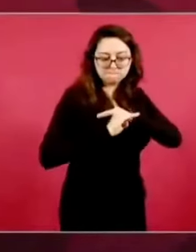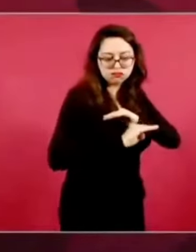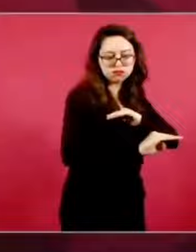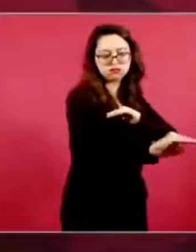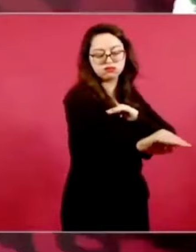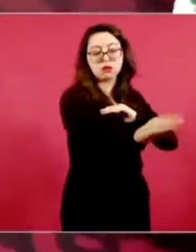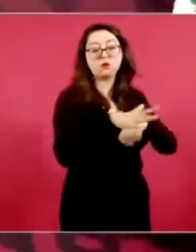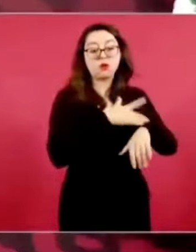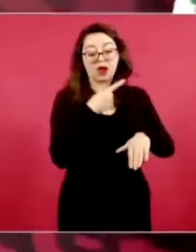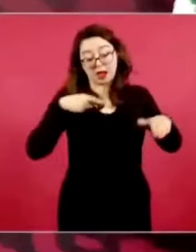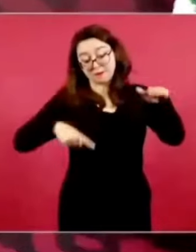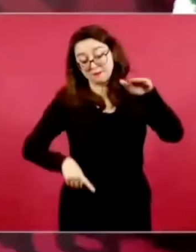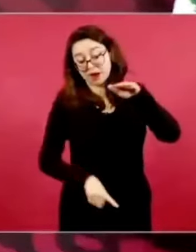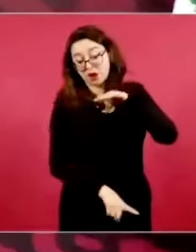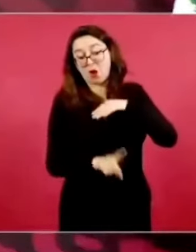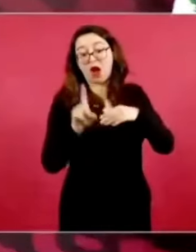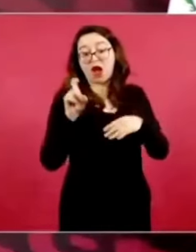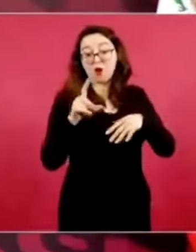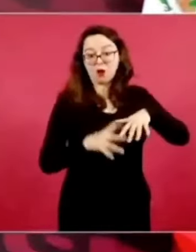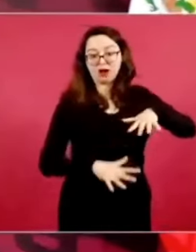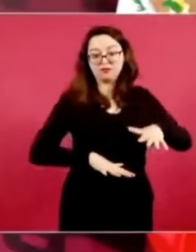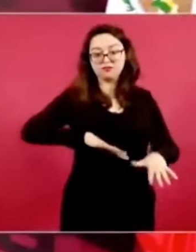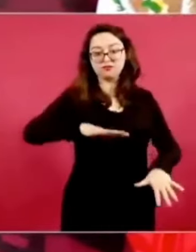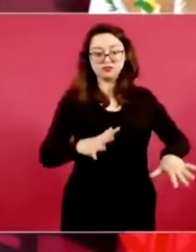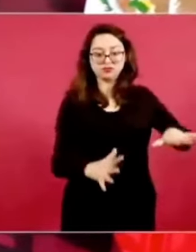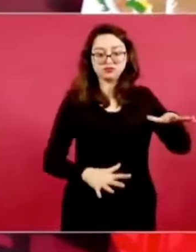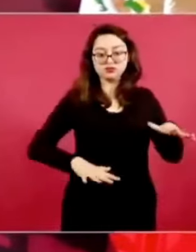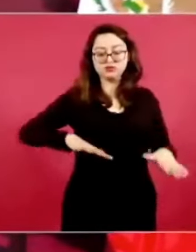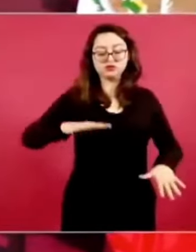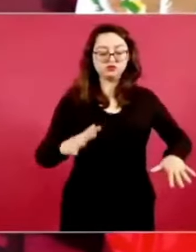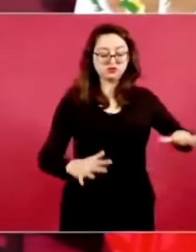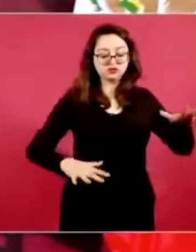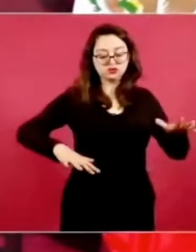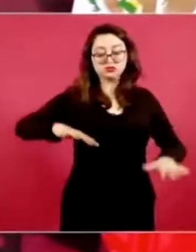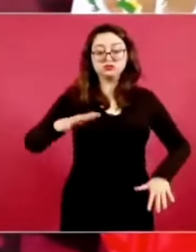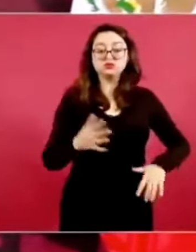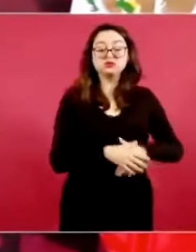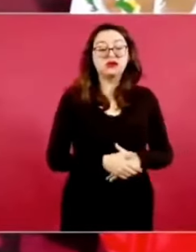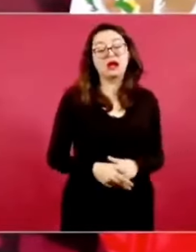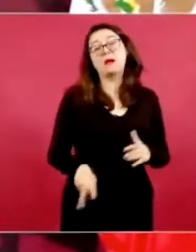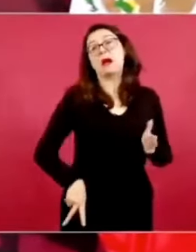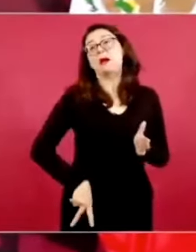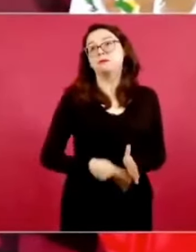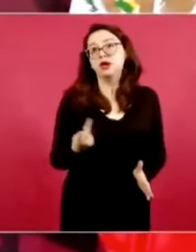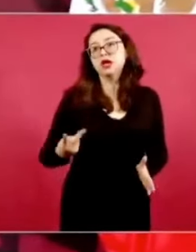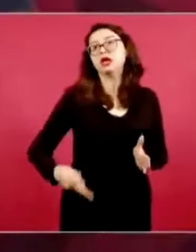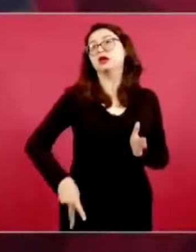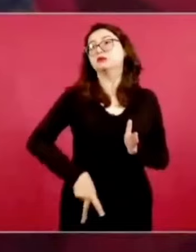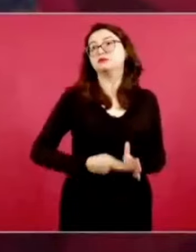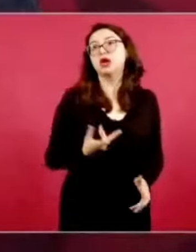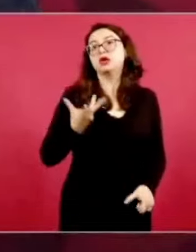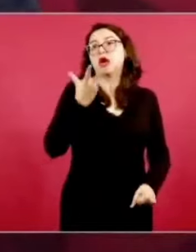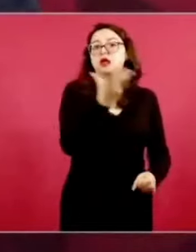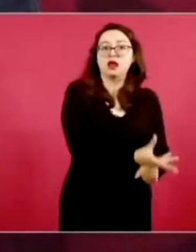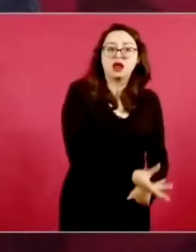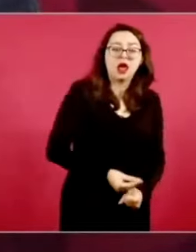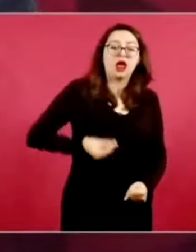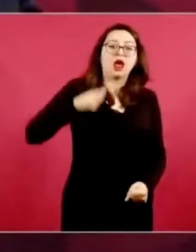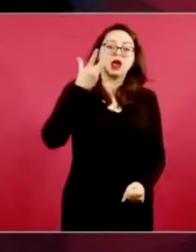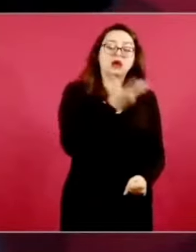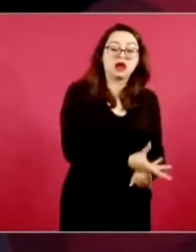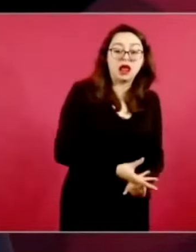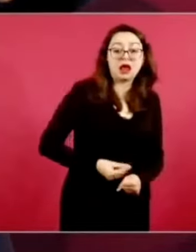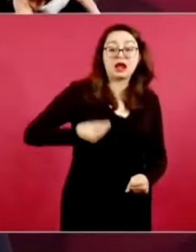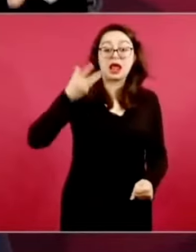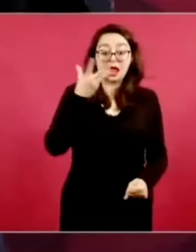emparejando, bacheando por los hundimientos y